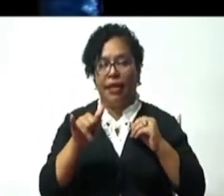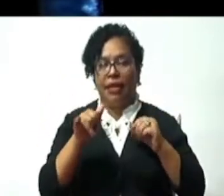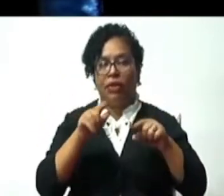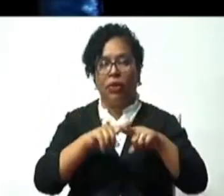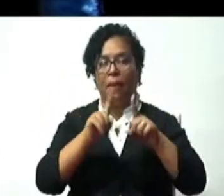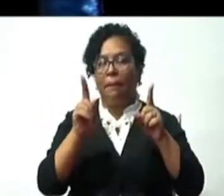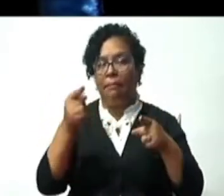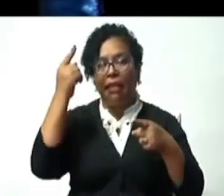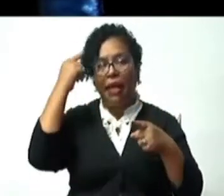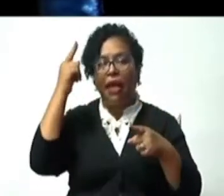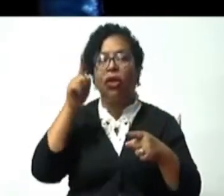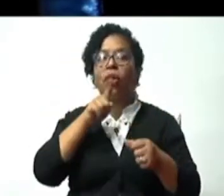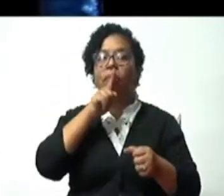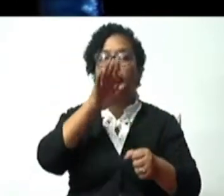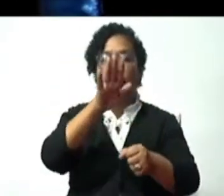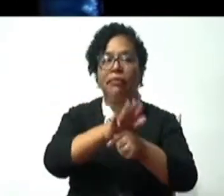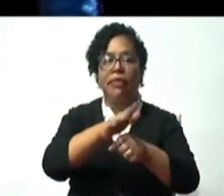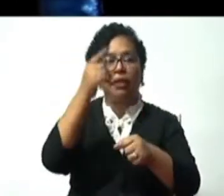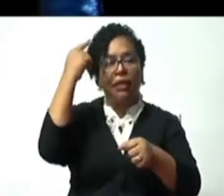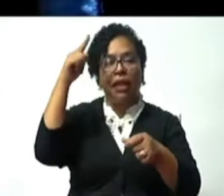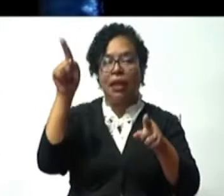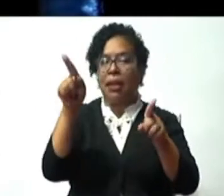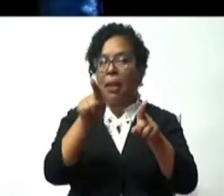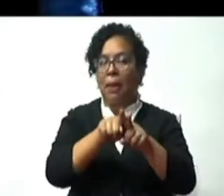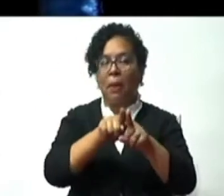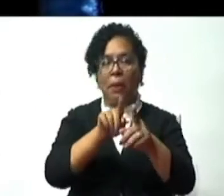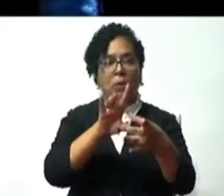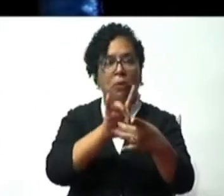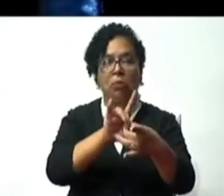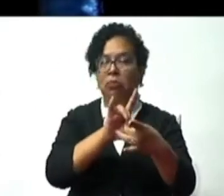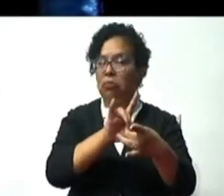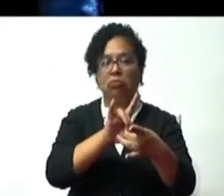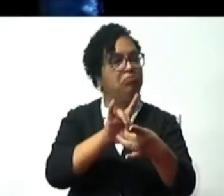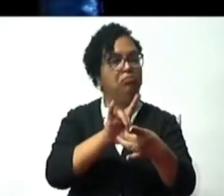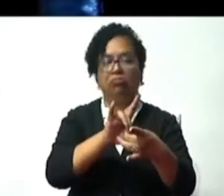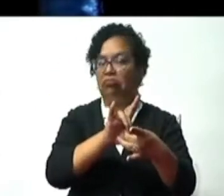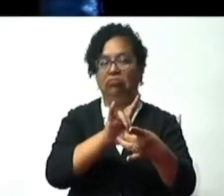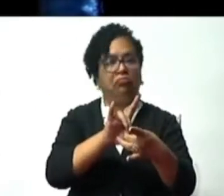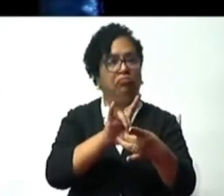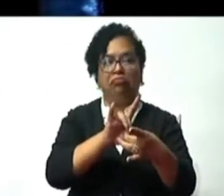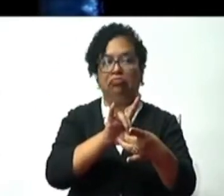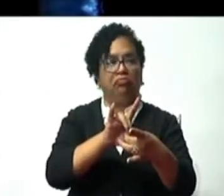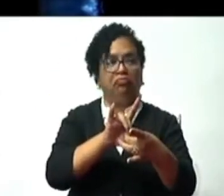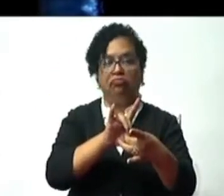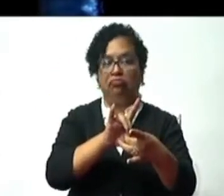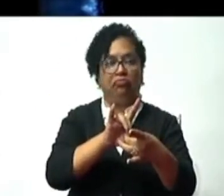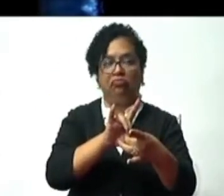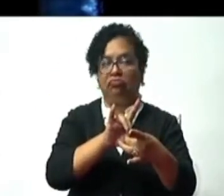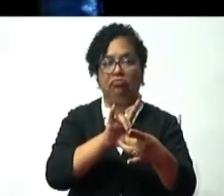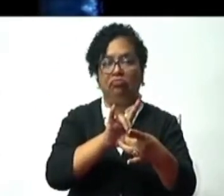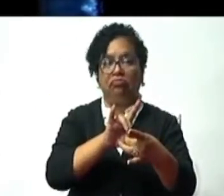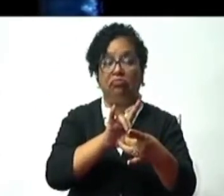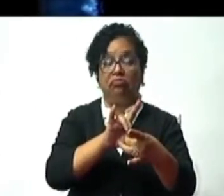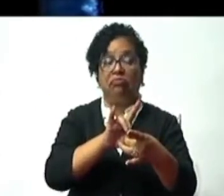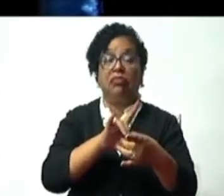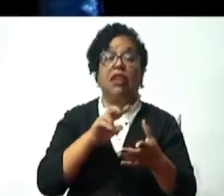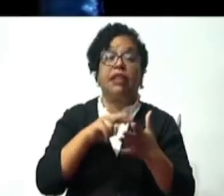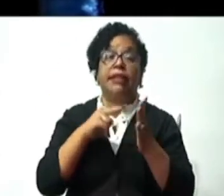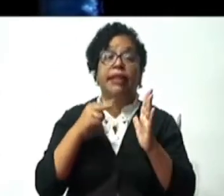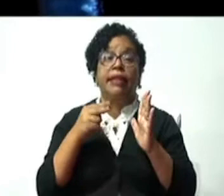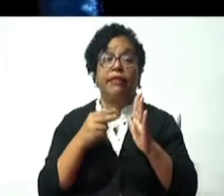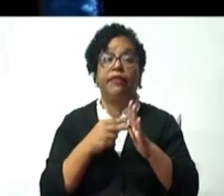restituyendo mediante esa misma resolución la personería jurídica del Partido Opción Democrática, del cual yo fui fundador en el año 2015